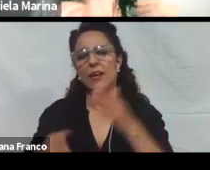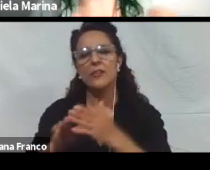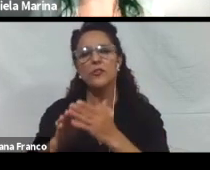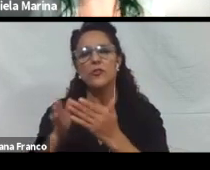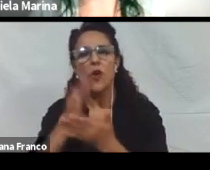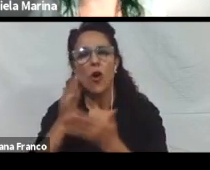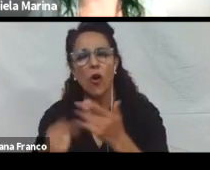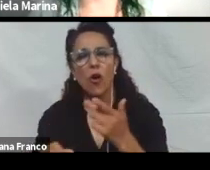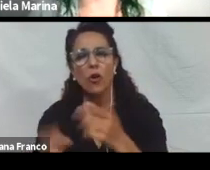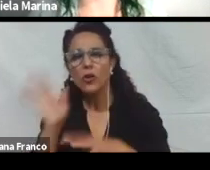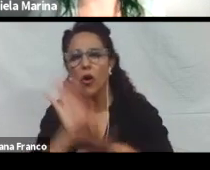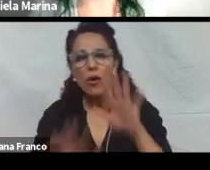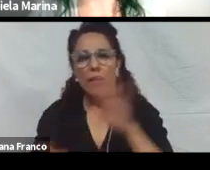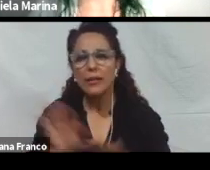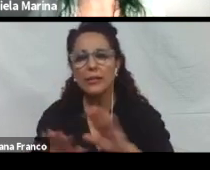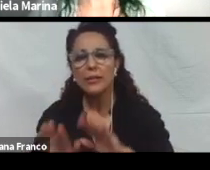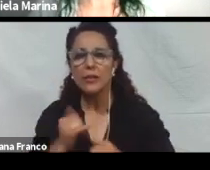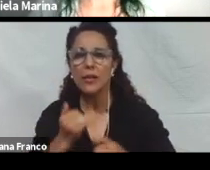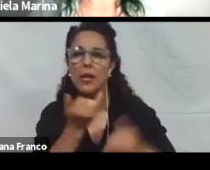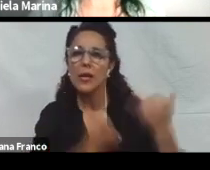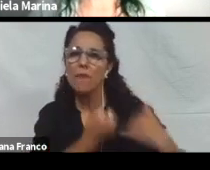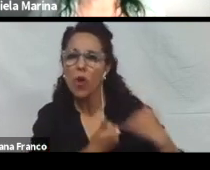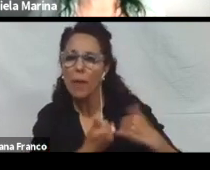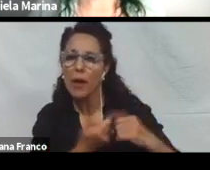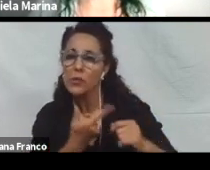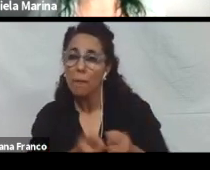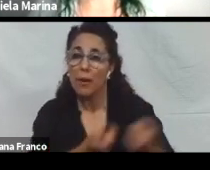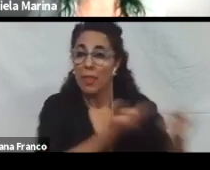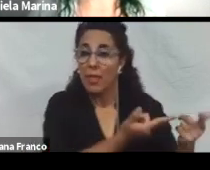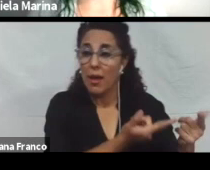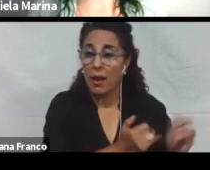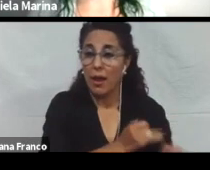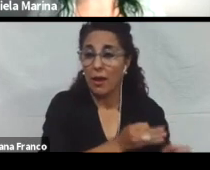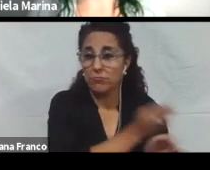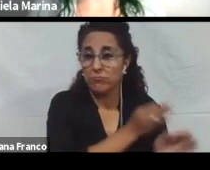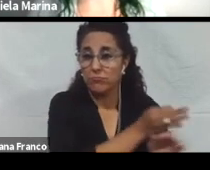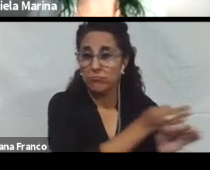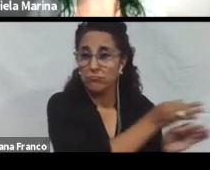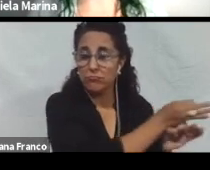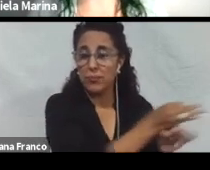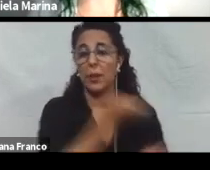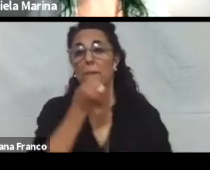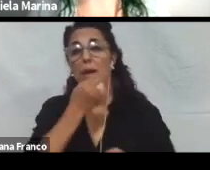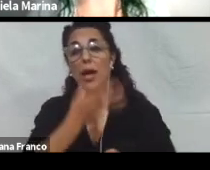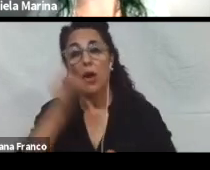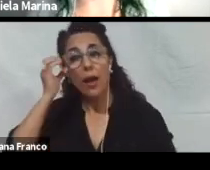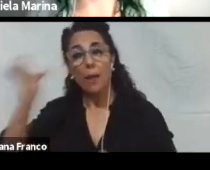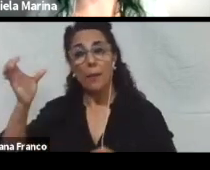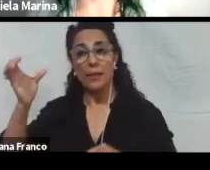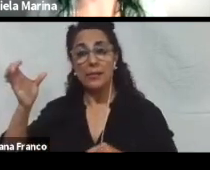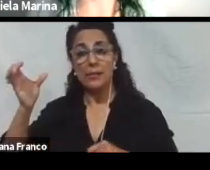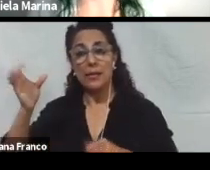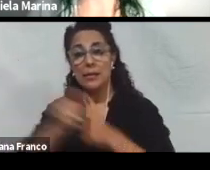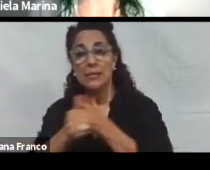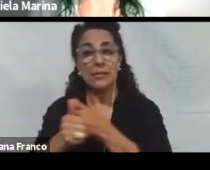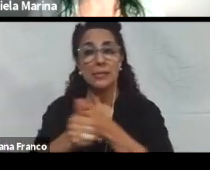con la organización de la información. Y por último, mejorar la capacidad para desarrollar el proceso de seguimiento.